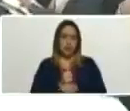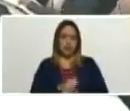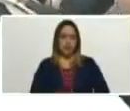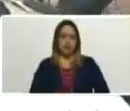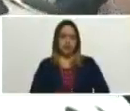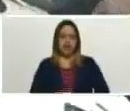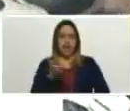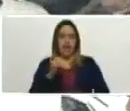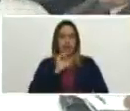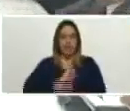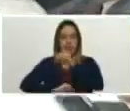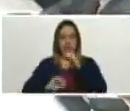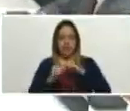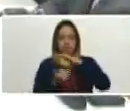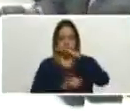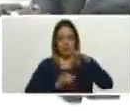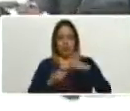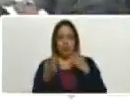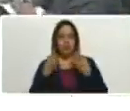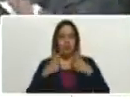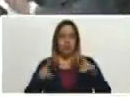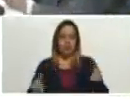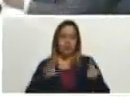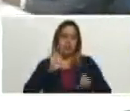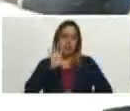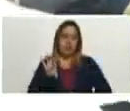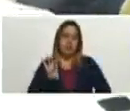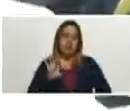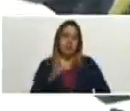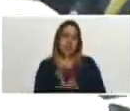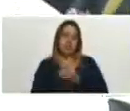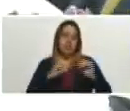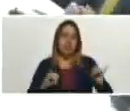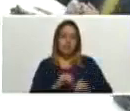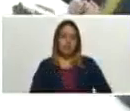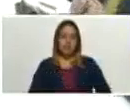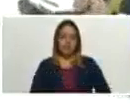la institucionalidad democrática en país y la independencia.